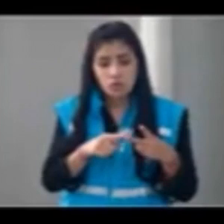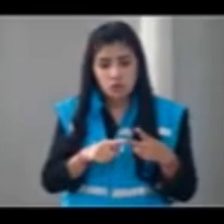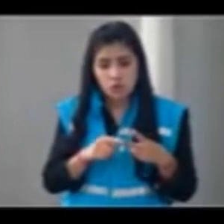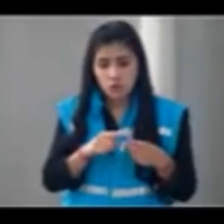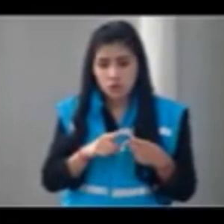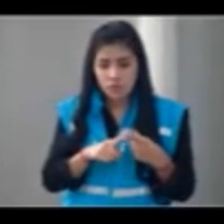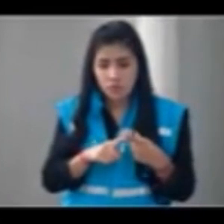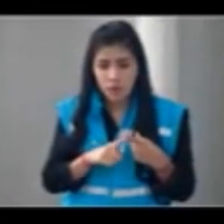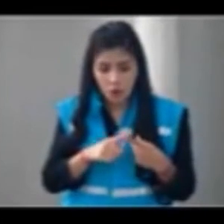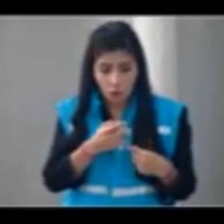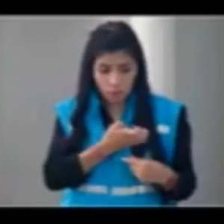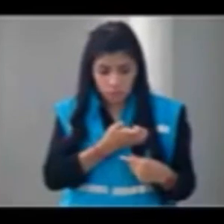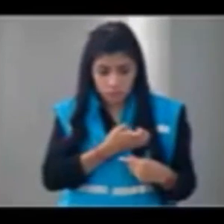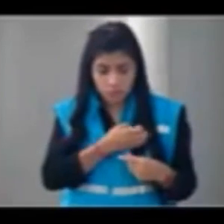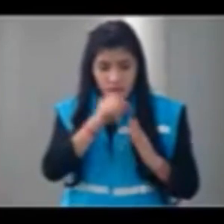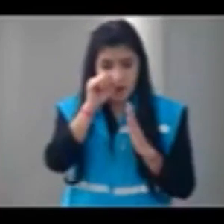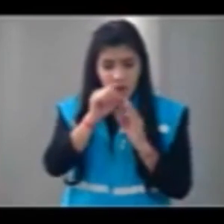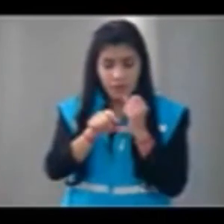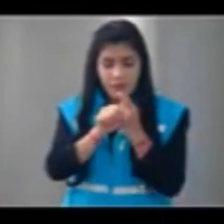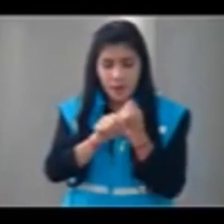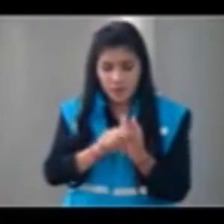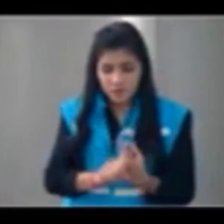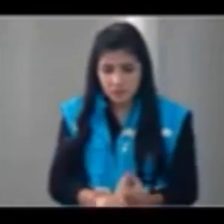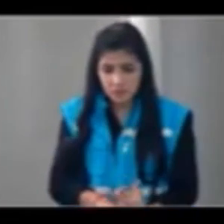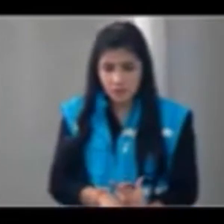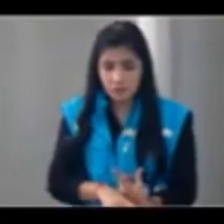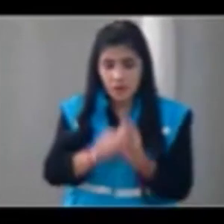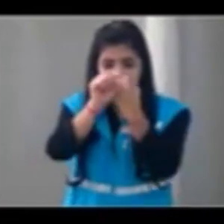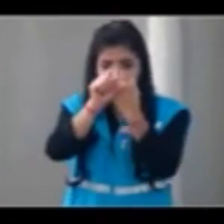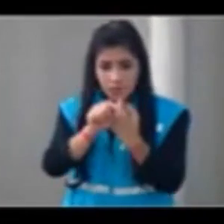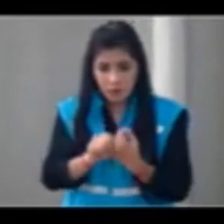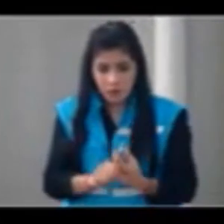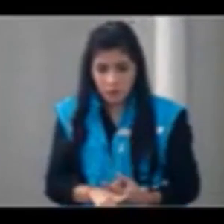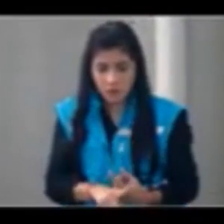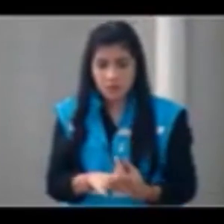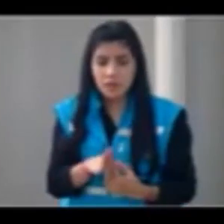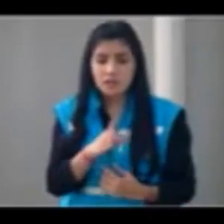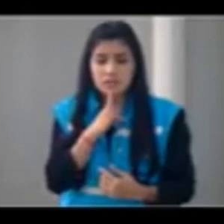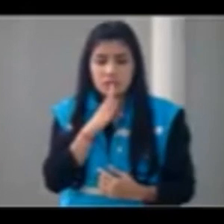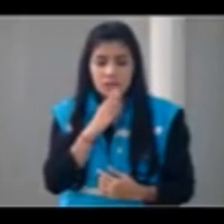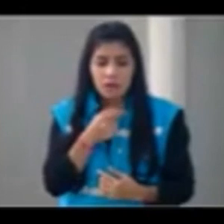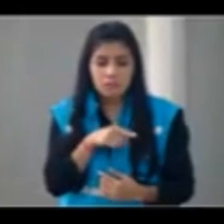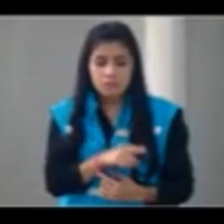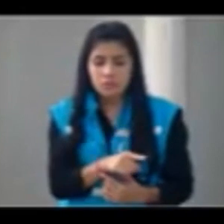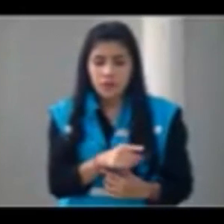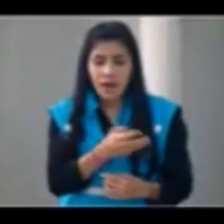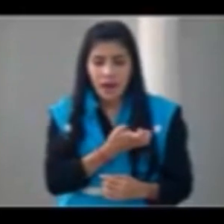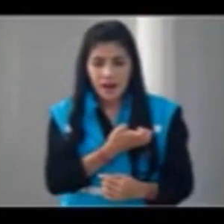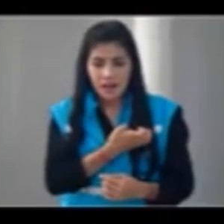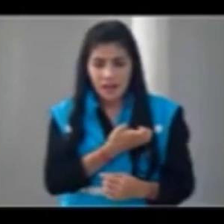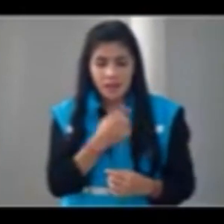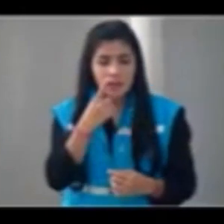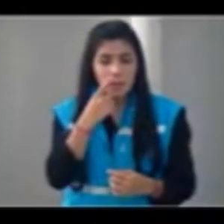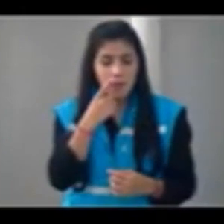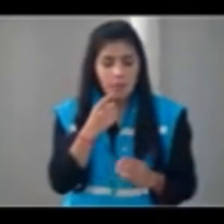primero que las entrevistas tenían la condición de que debían ser direccionadas a resaltar el lado familiar del mandatario y sobre todo su papel como padre de familia.